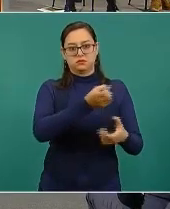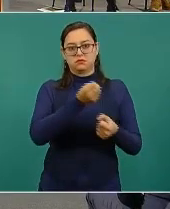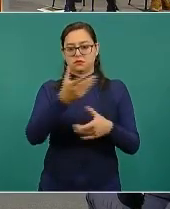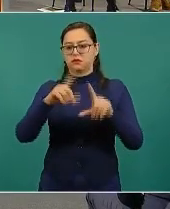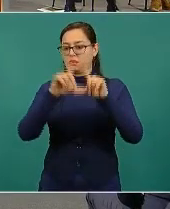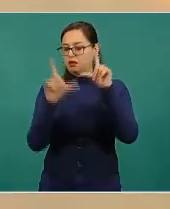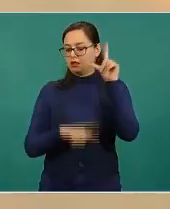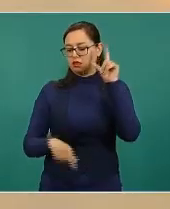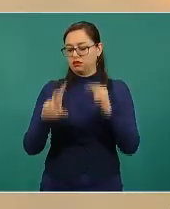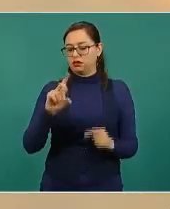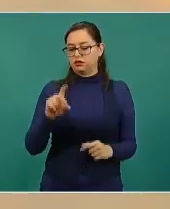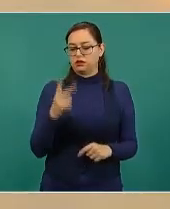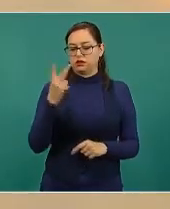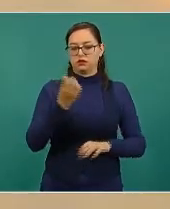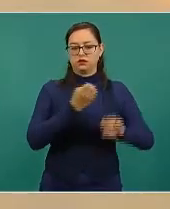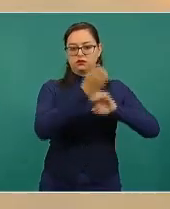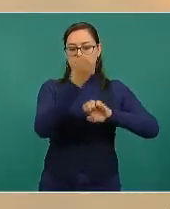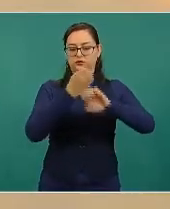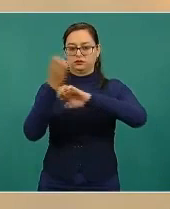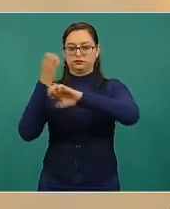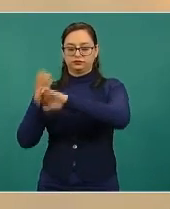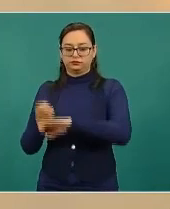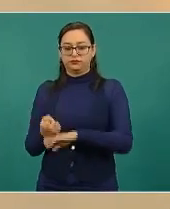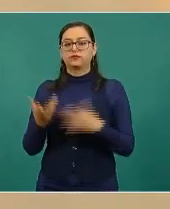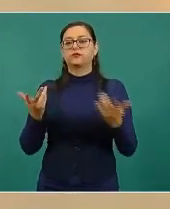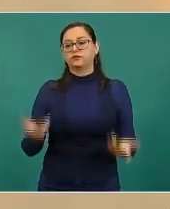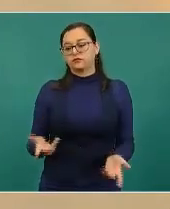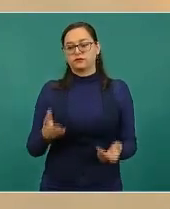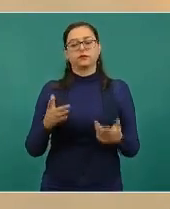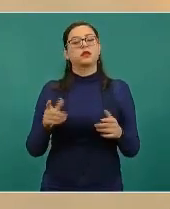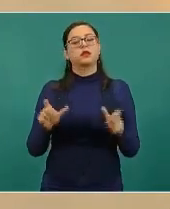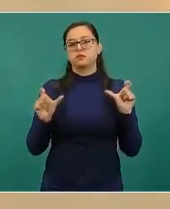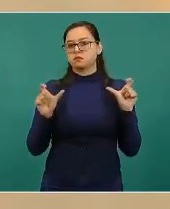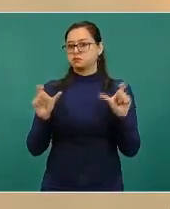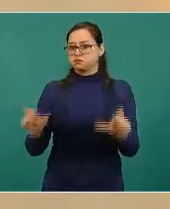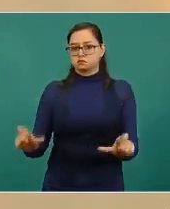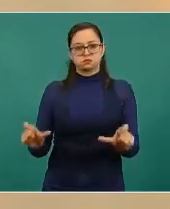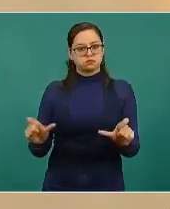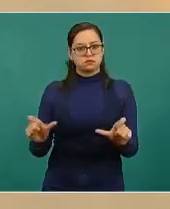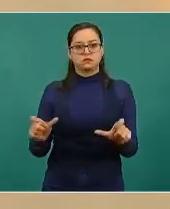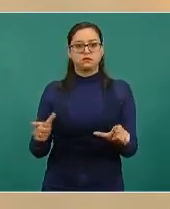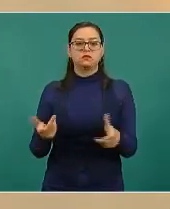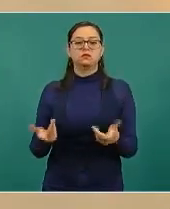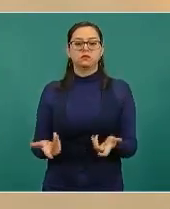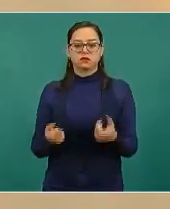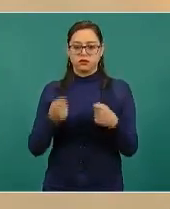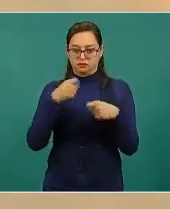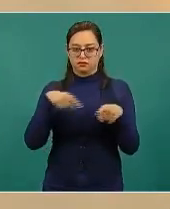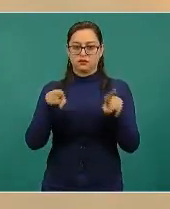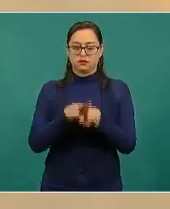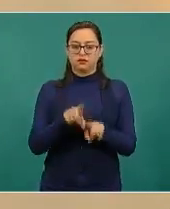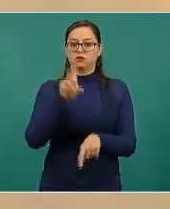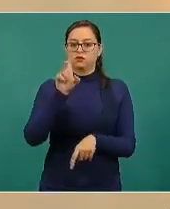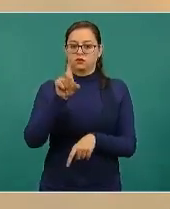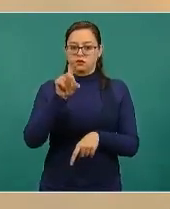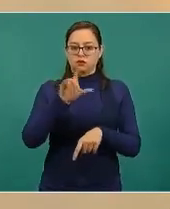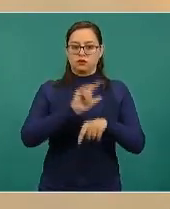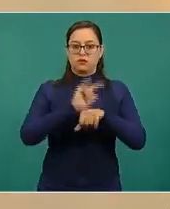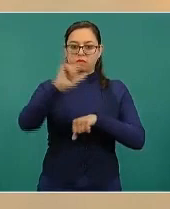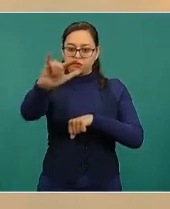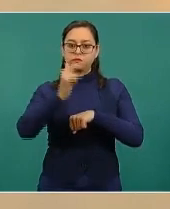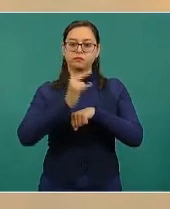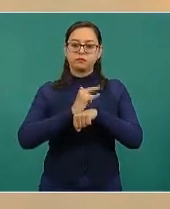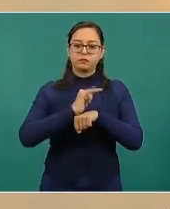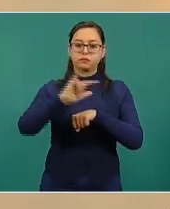40 movimientos terrestres con el mismo número de escoltas, se llevaron a cabo 30 operaciones aéreas con